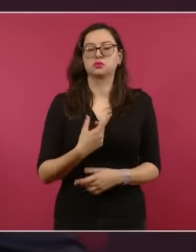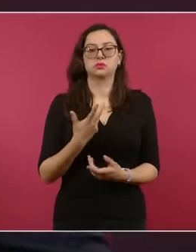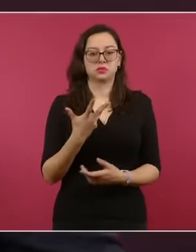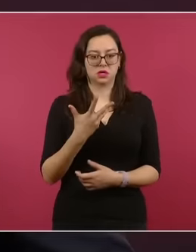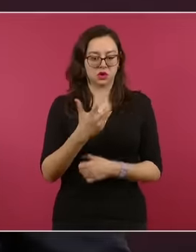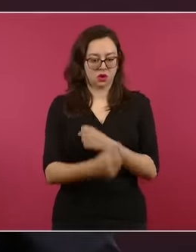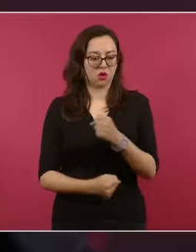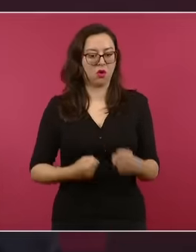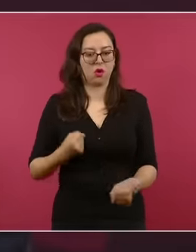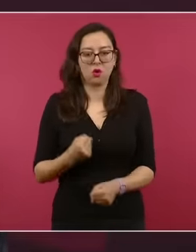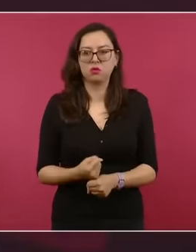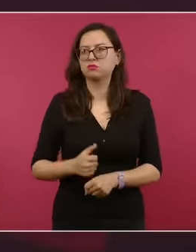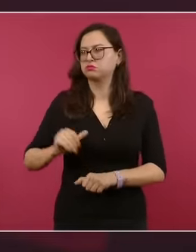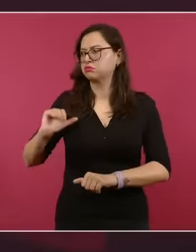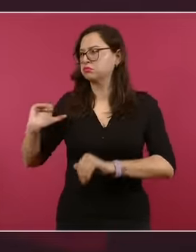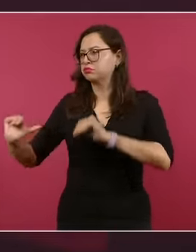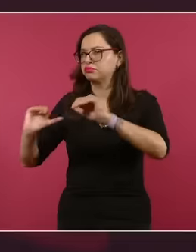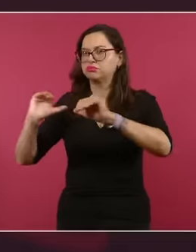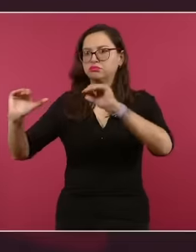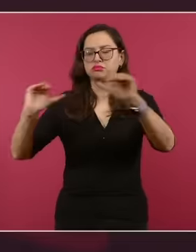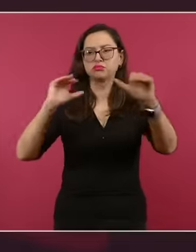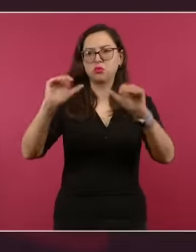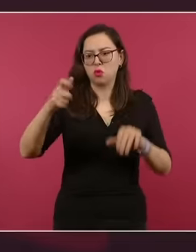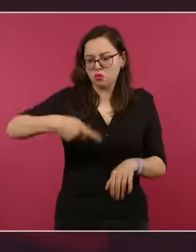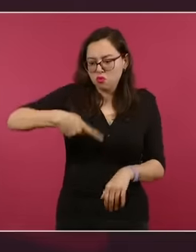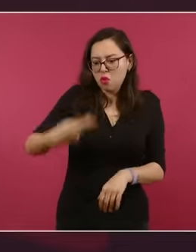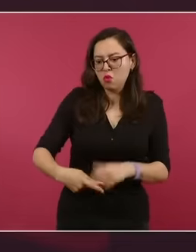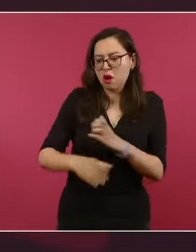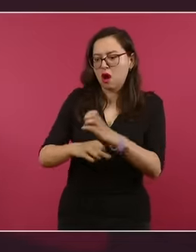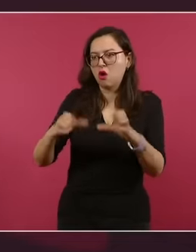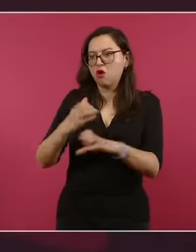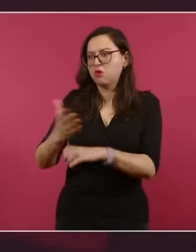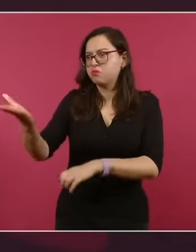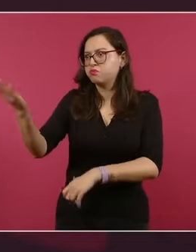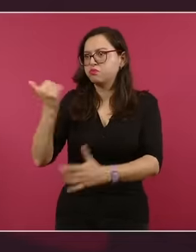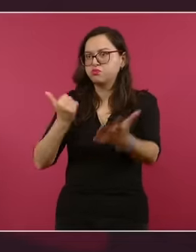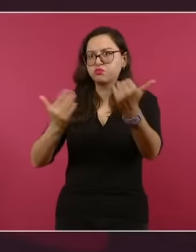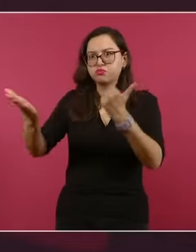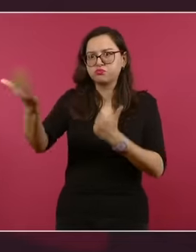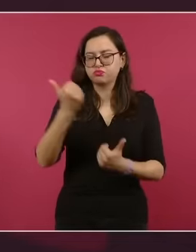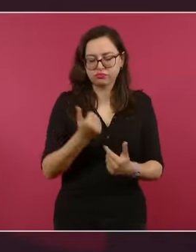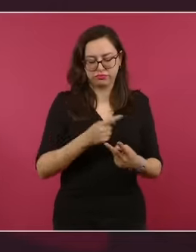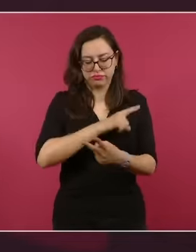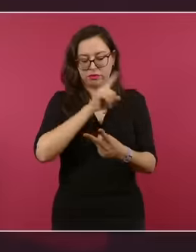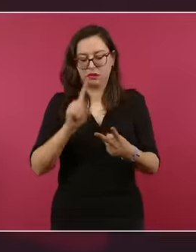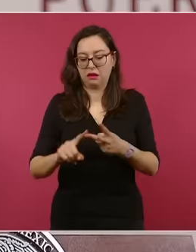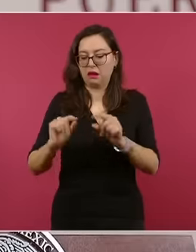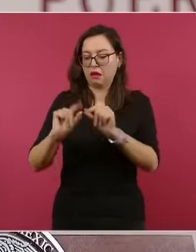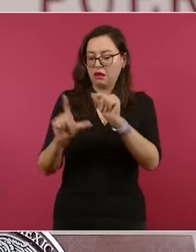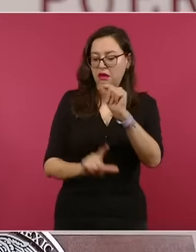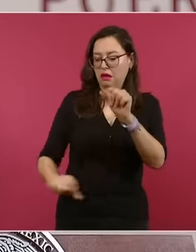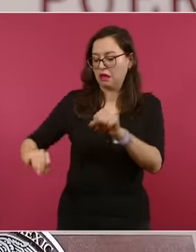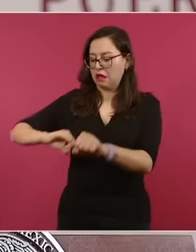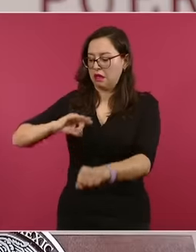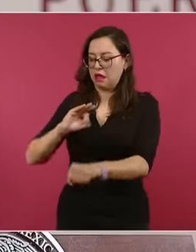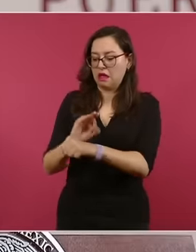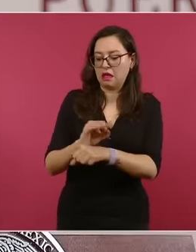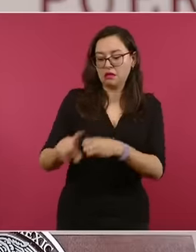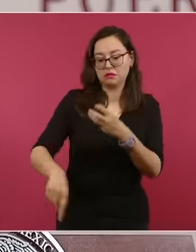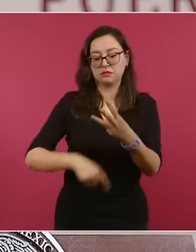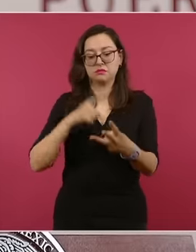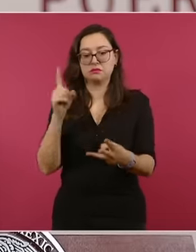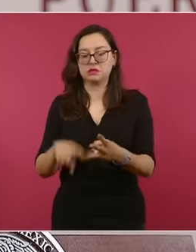demanda contra la industria de las armas. Y hoy día, con mucho orgullo, presentamos una demanda ante la Corte Internacional de Justicia. El término es